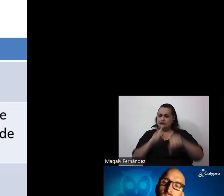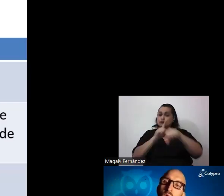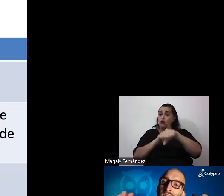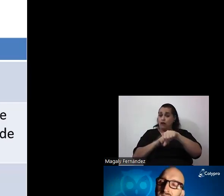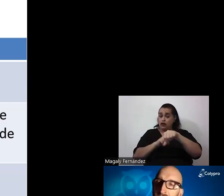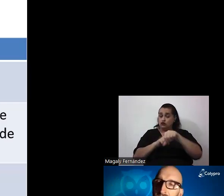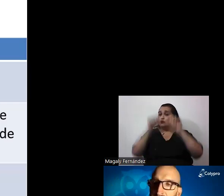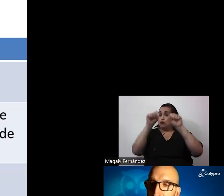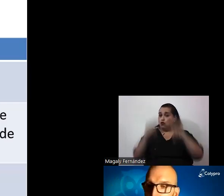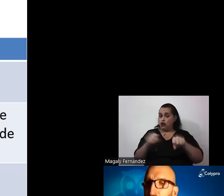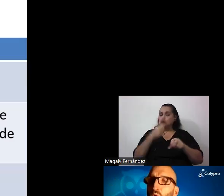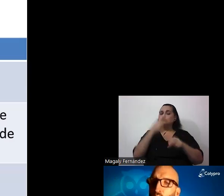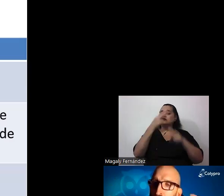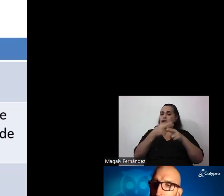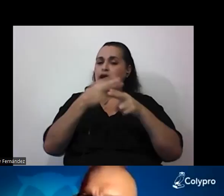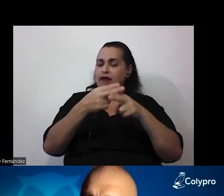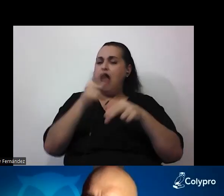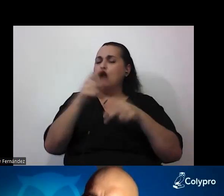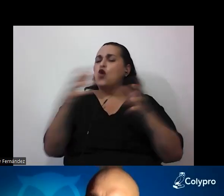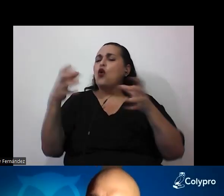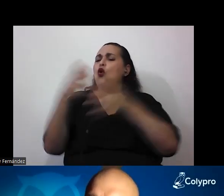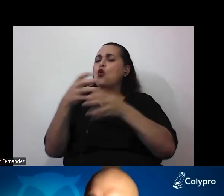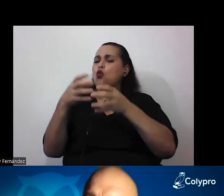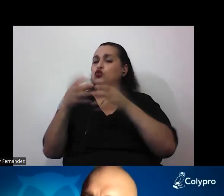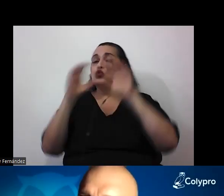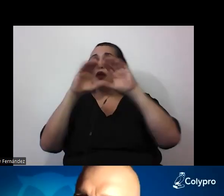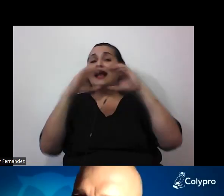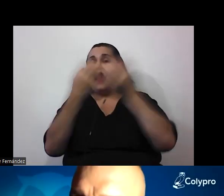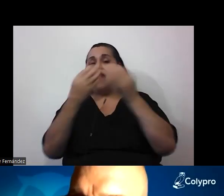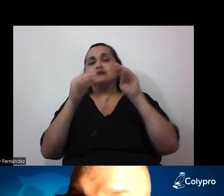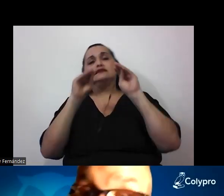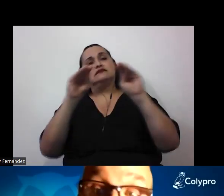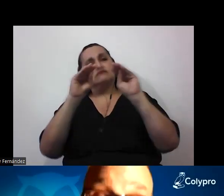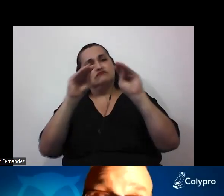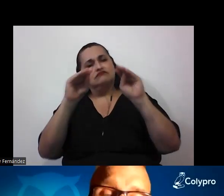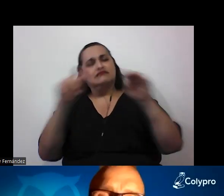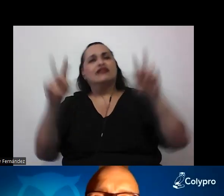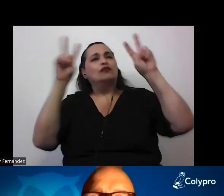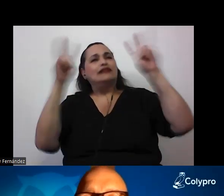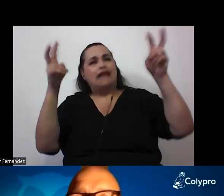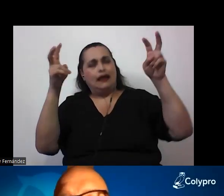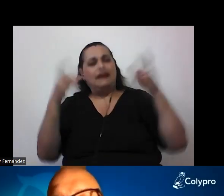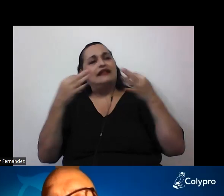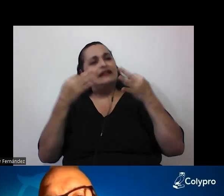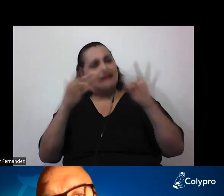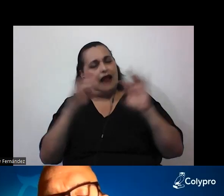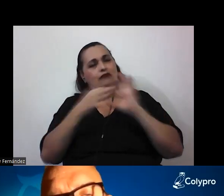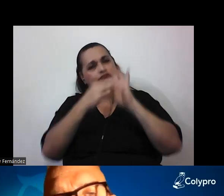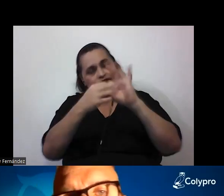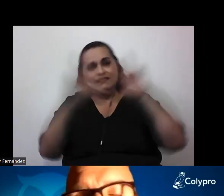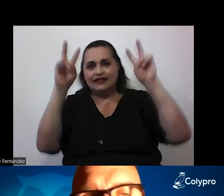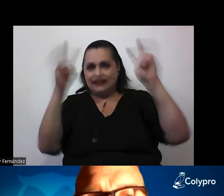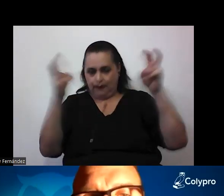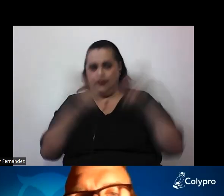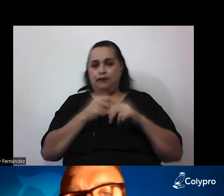podemos llamar una unidad didáctica o sea un conjunto de clases destinados a enseñar cierto tema o a tratar cierto tema entonces